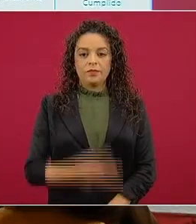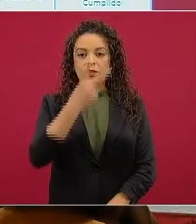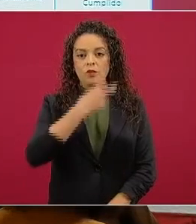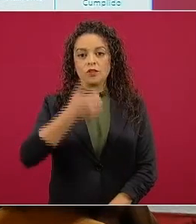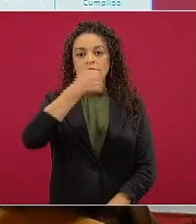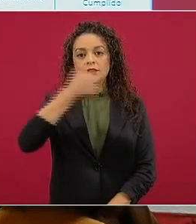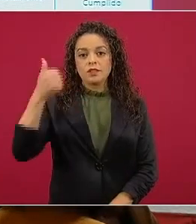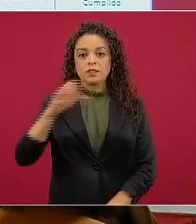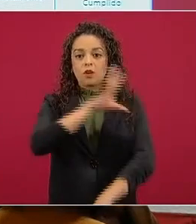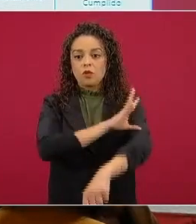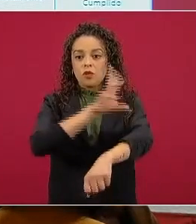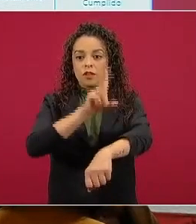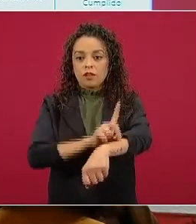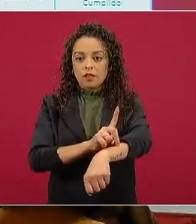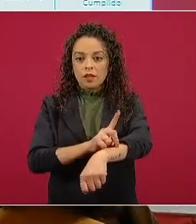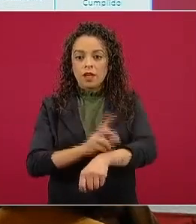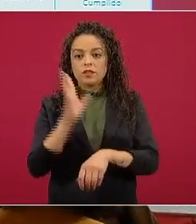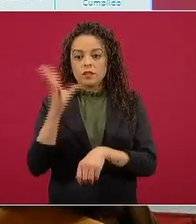ya se crearon